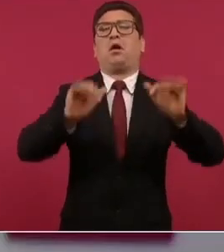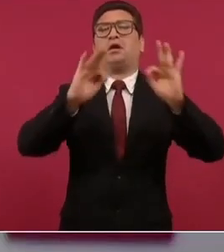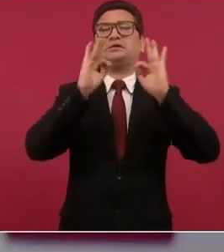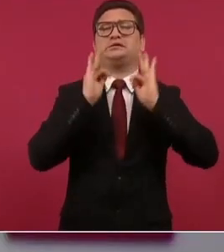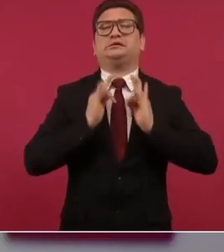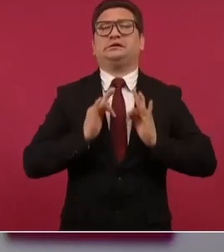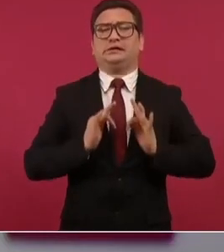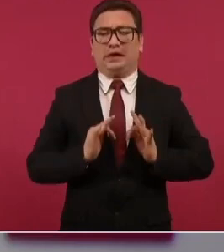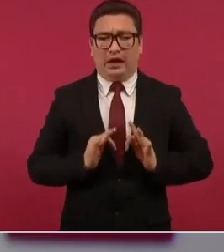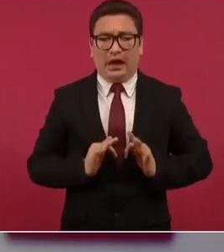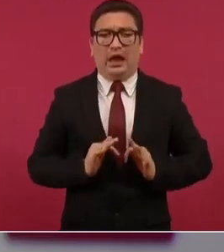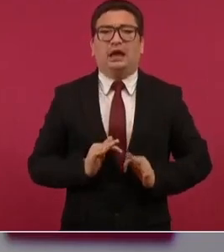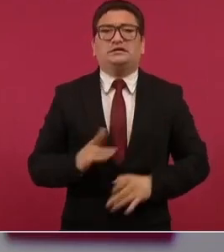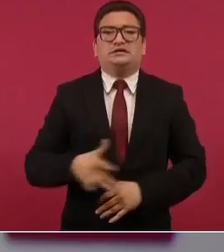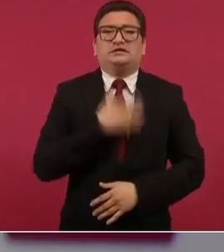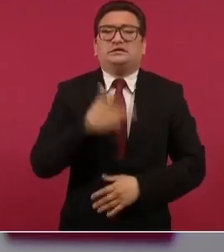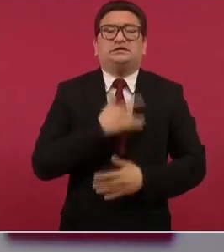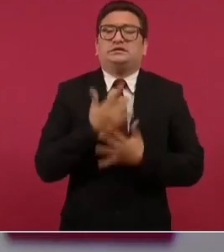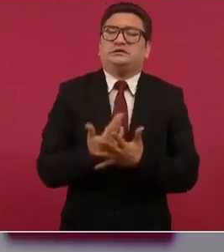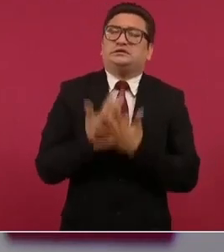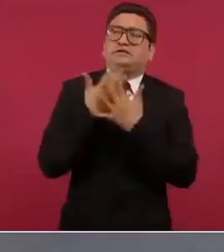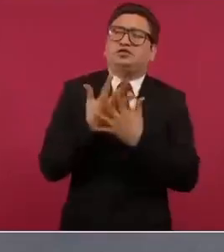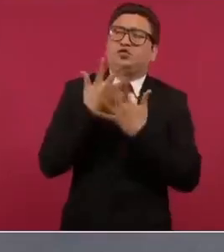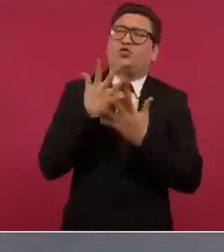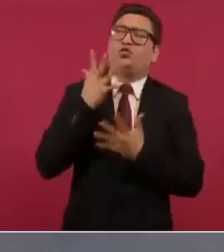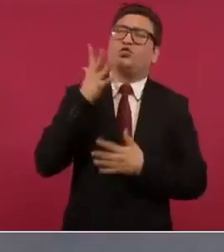encendida la llama de la esperanza